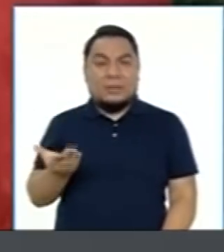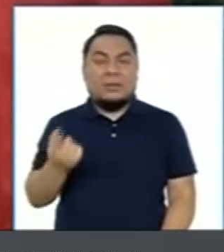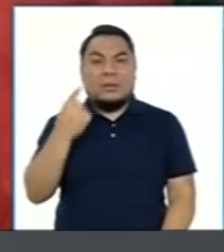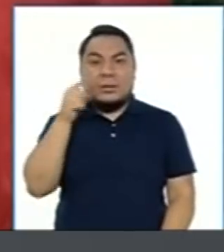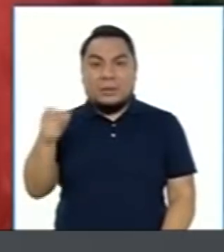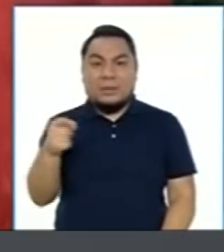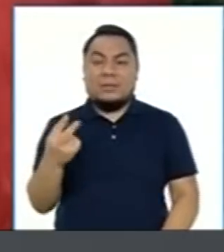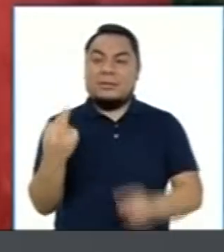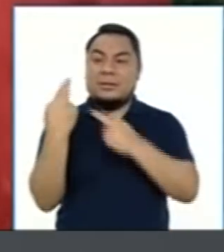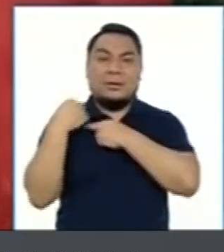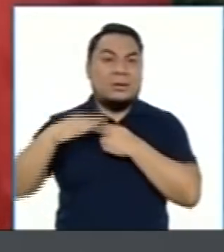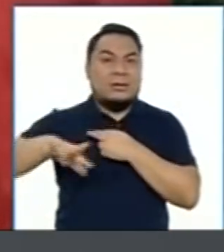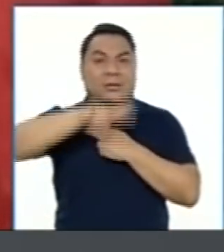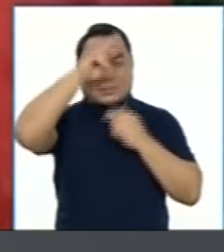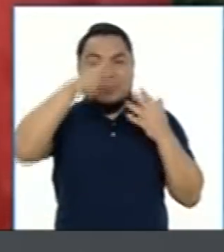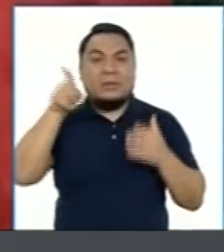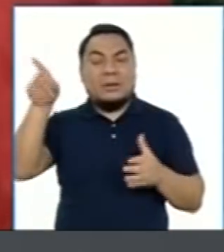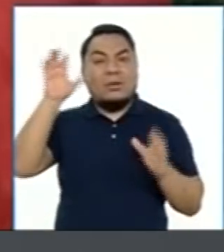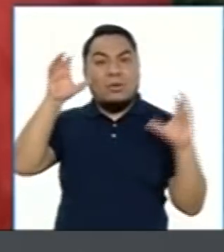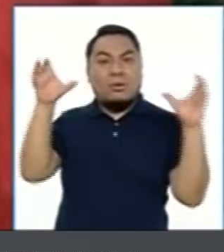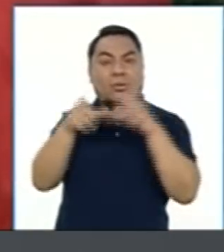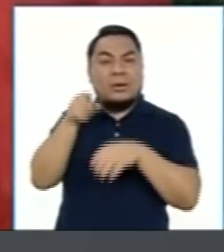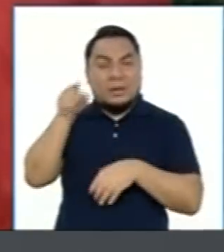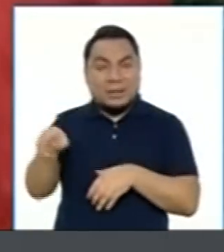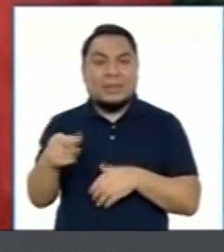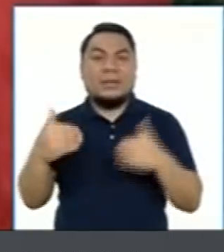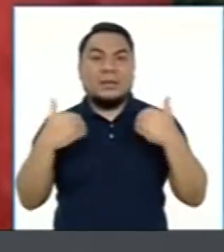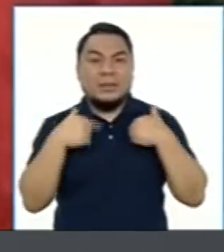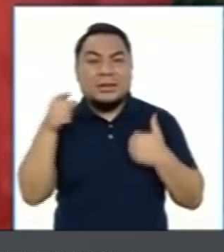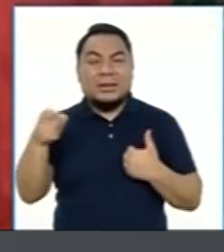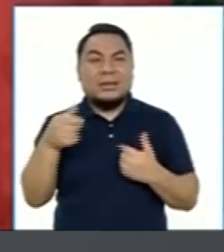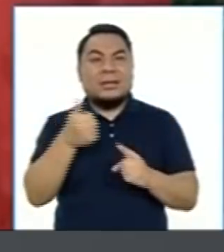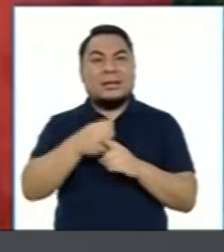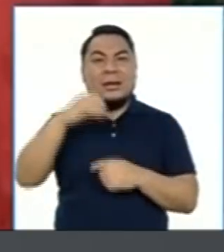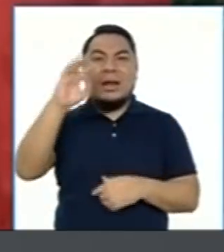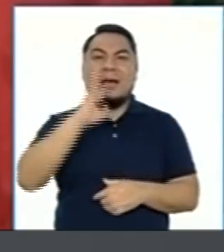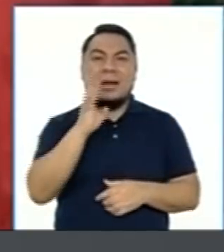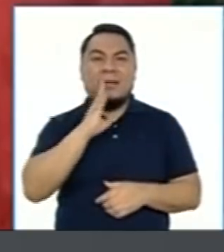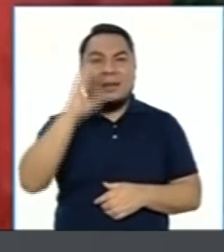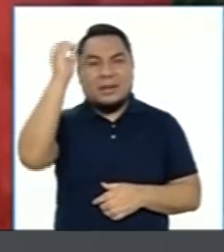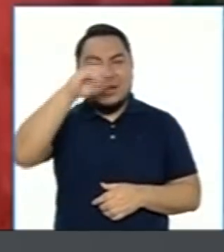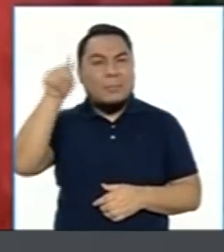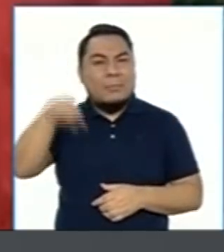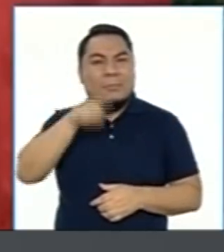que nos representa a todos los peruanos en el Congreso de la República tenga ese tipo de declaraciones?